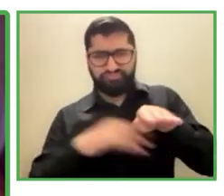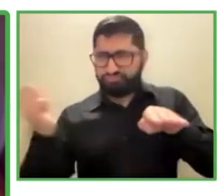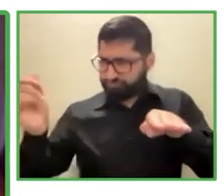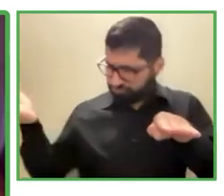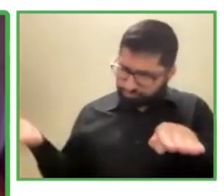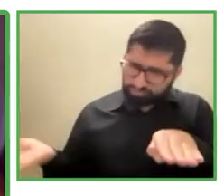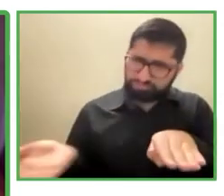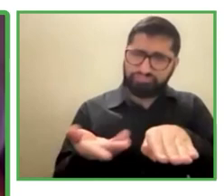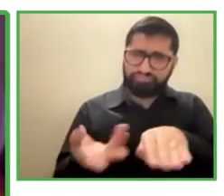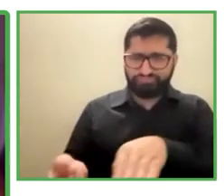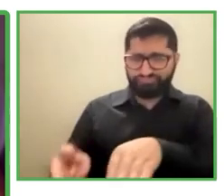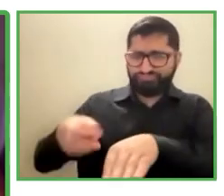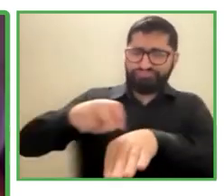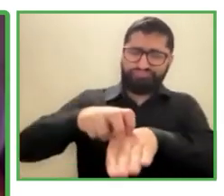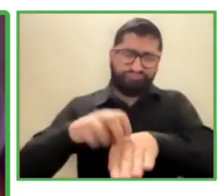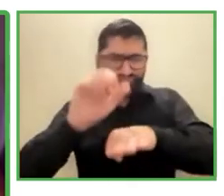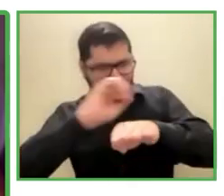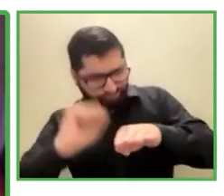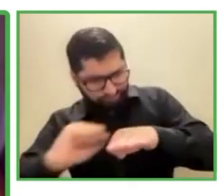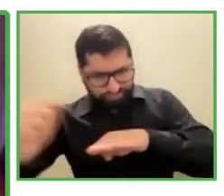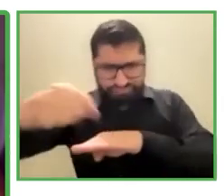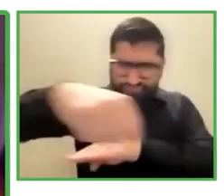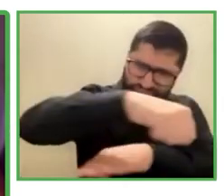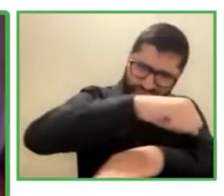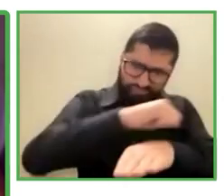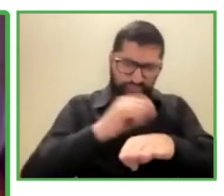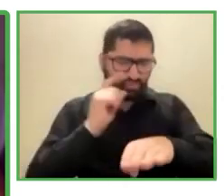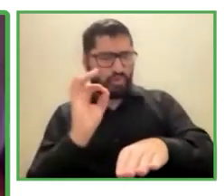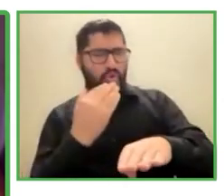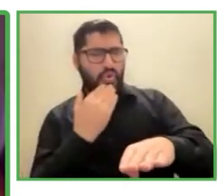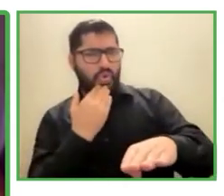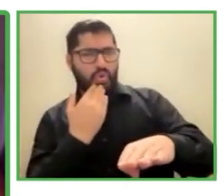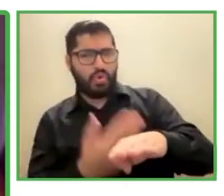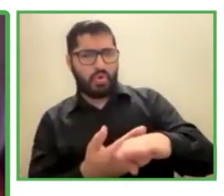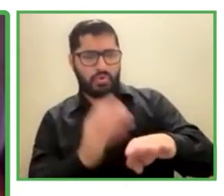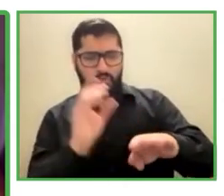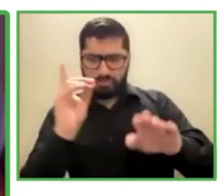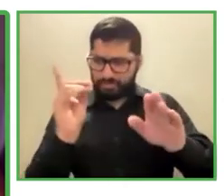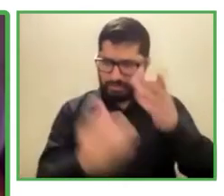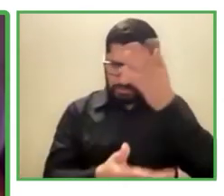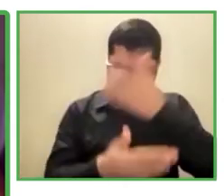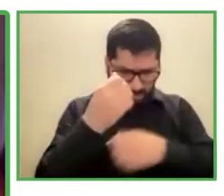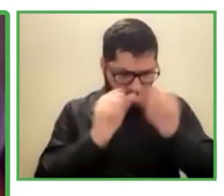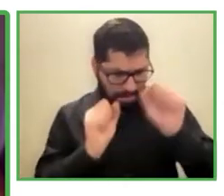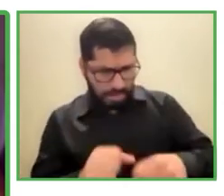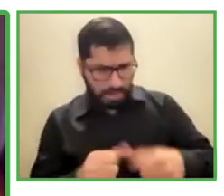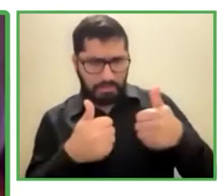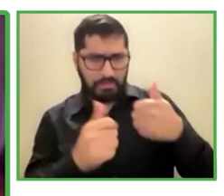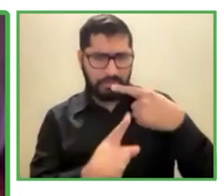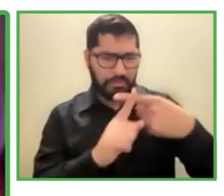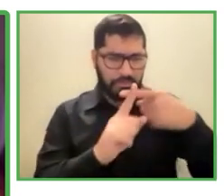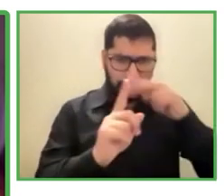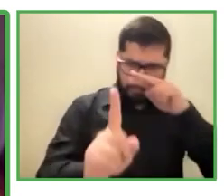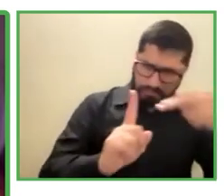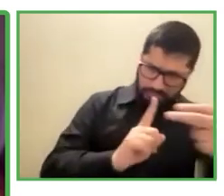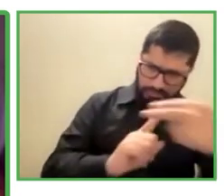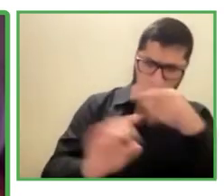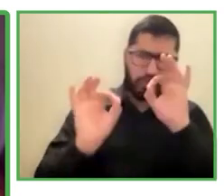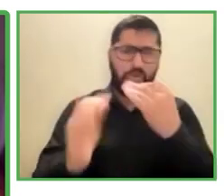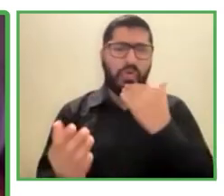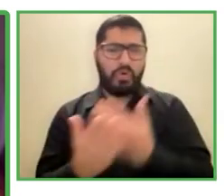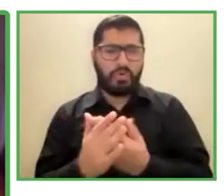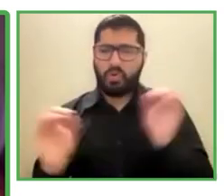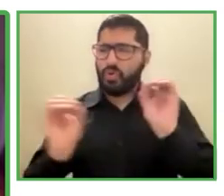hace un buen trabajo que esa persona todos los prejuicios que hay por medio no existen que no va a llegar que